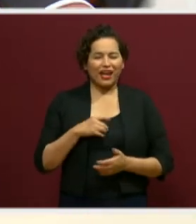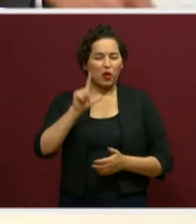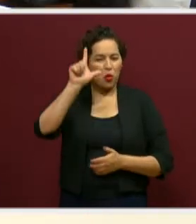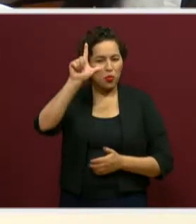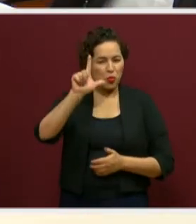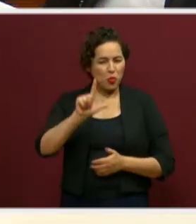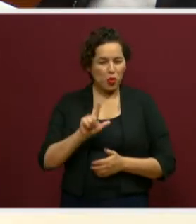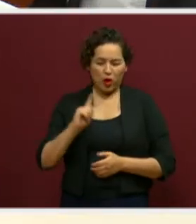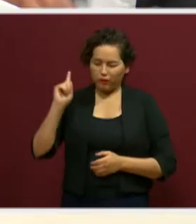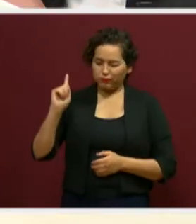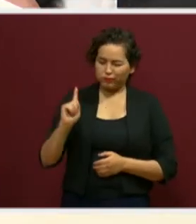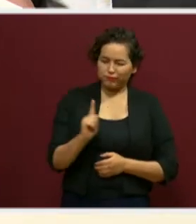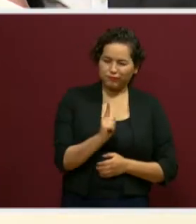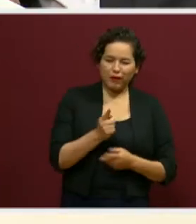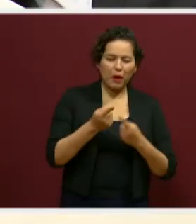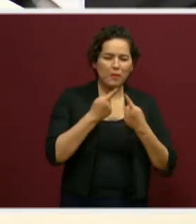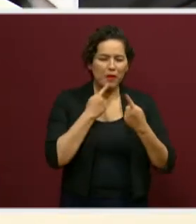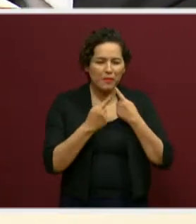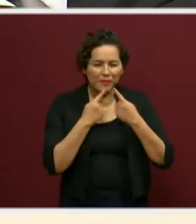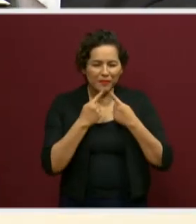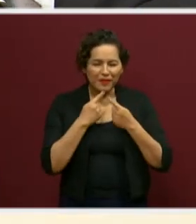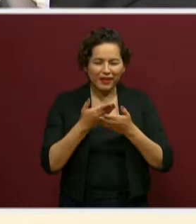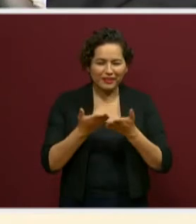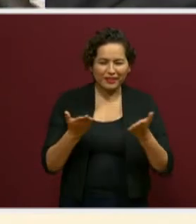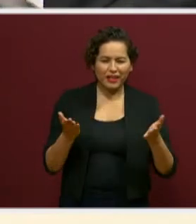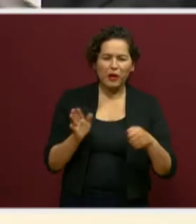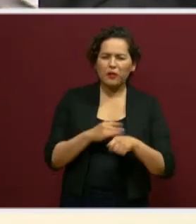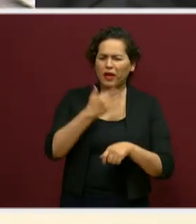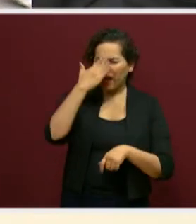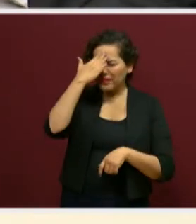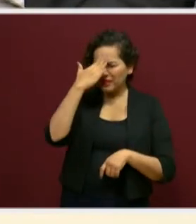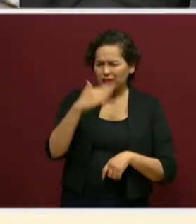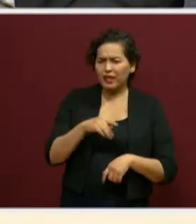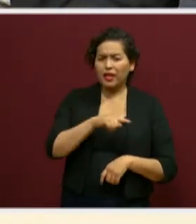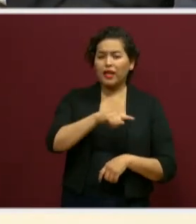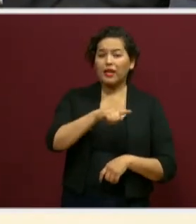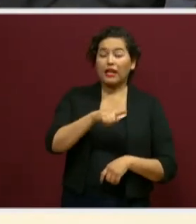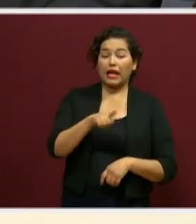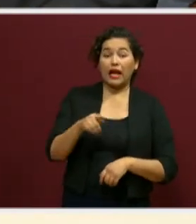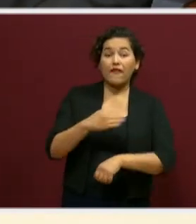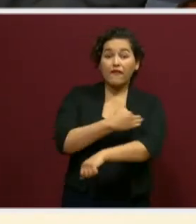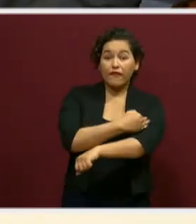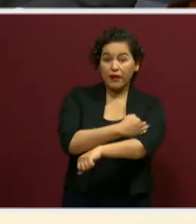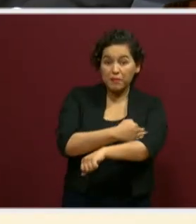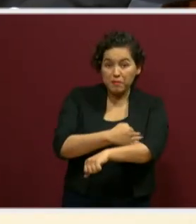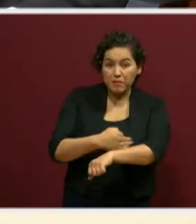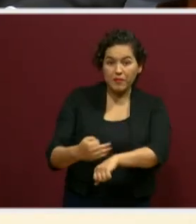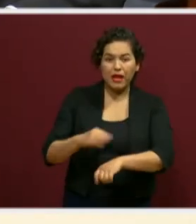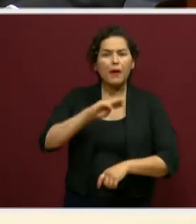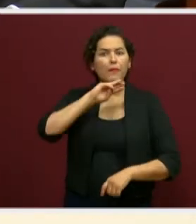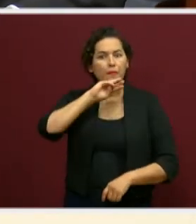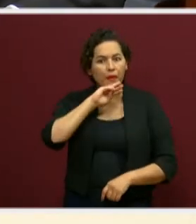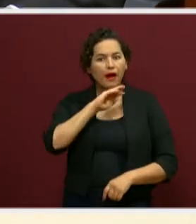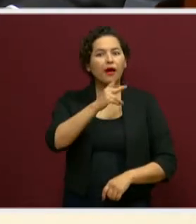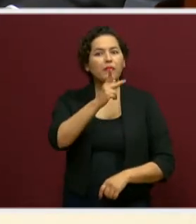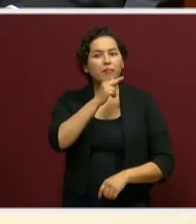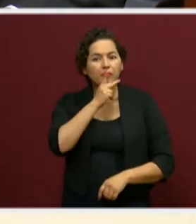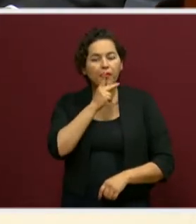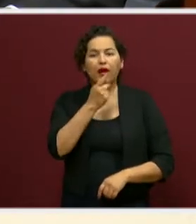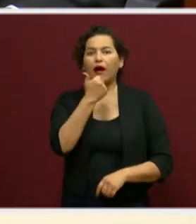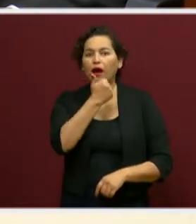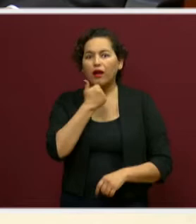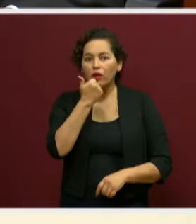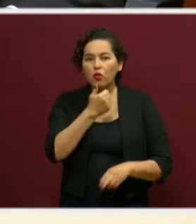contigo, con todo el auditorio, porque sé que nos siguen las familias, incluyendo madres, padres, alumnos,